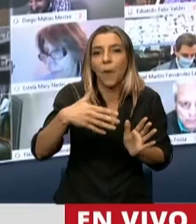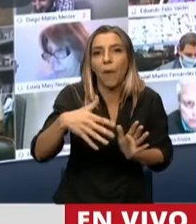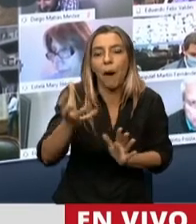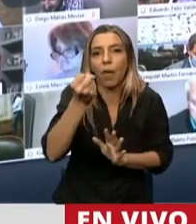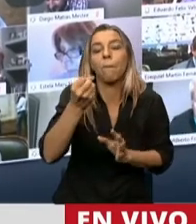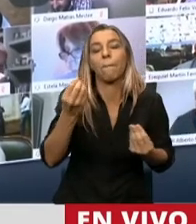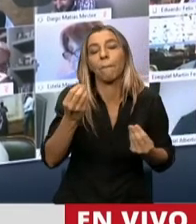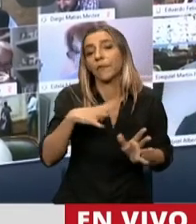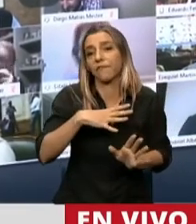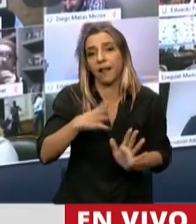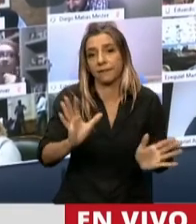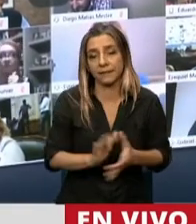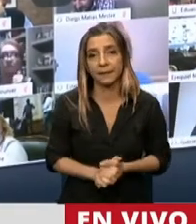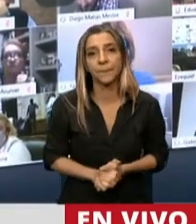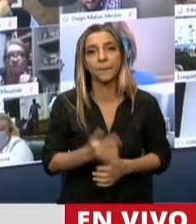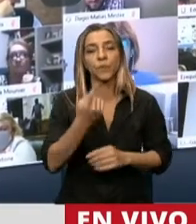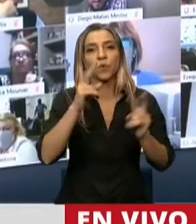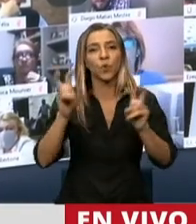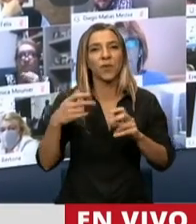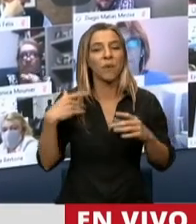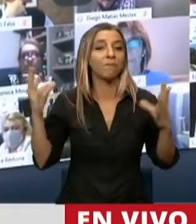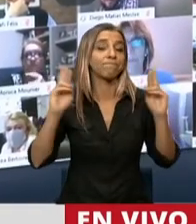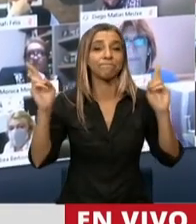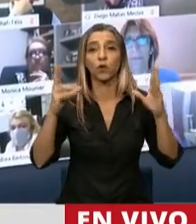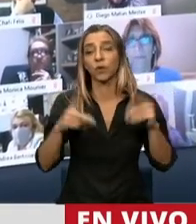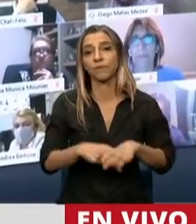Hay un tema importante en este sentido.